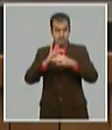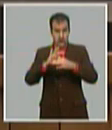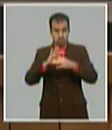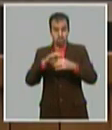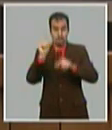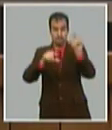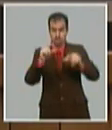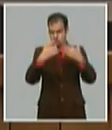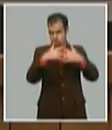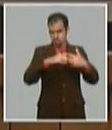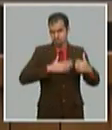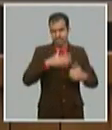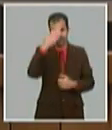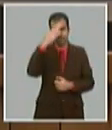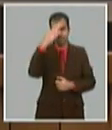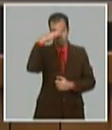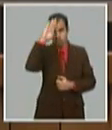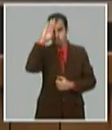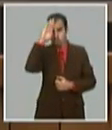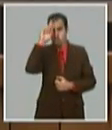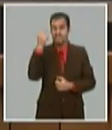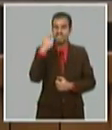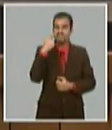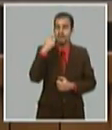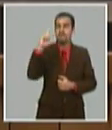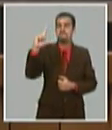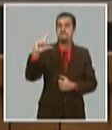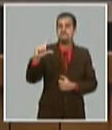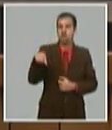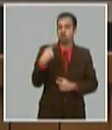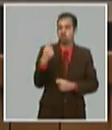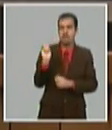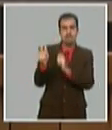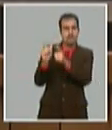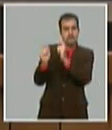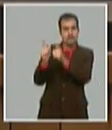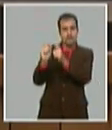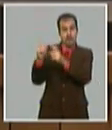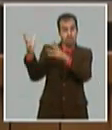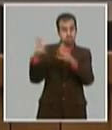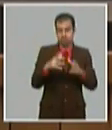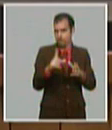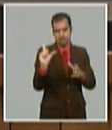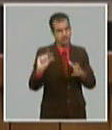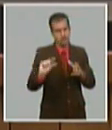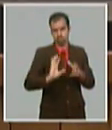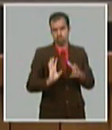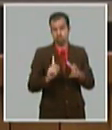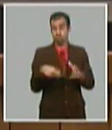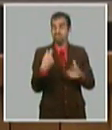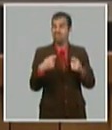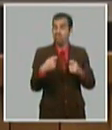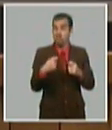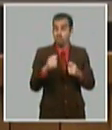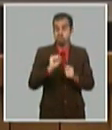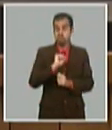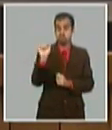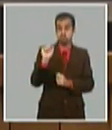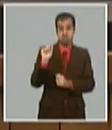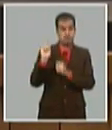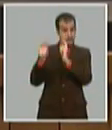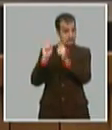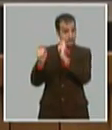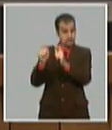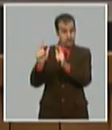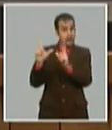nacionales va en el sentido también de disminuir el componente importado a la economía. O nosotros tenemos que lograr que con menos importaciones hagamos más